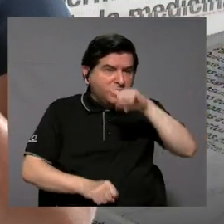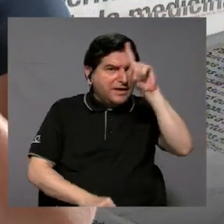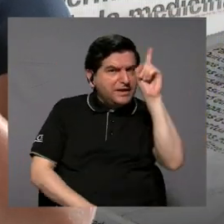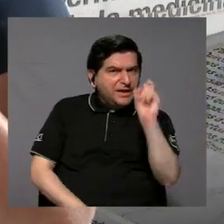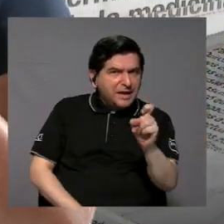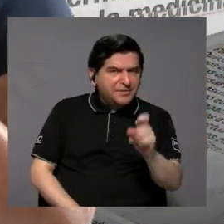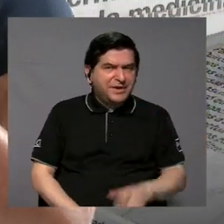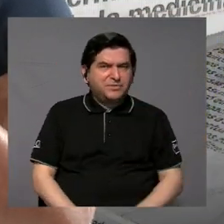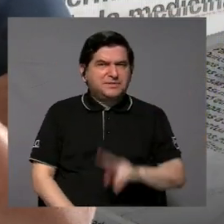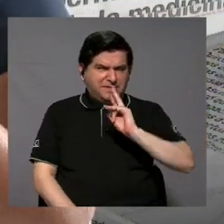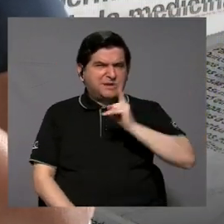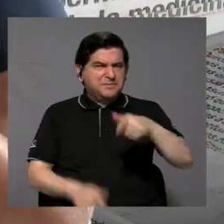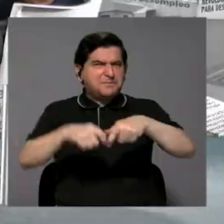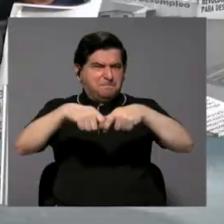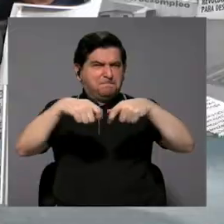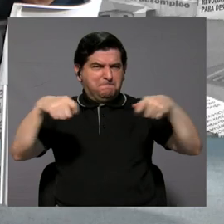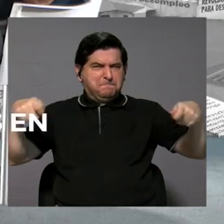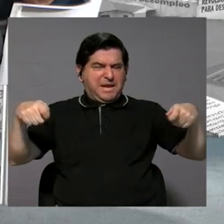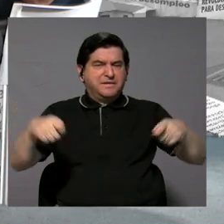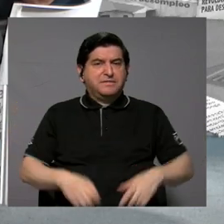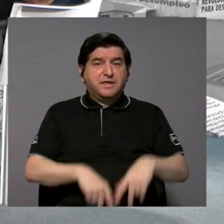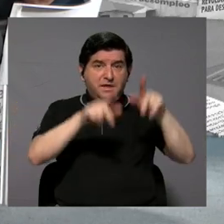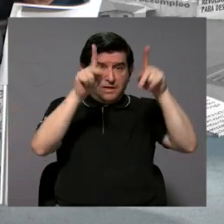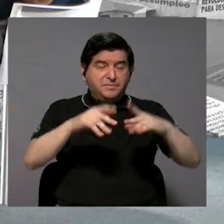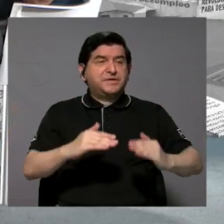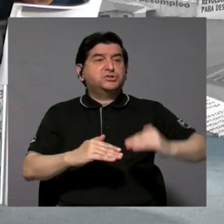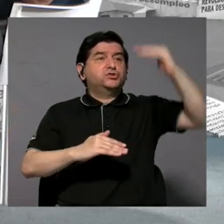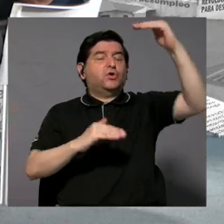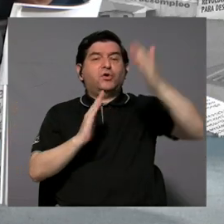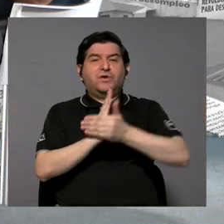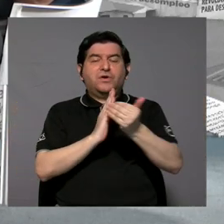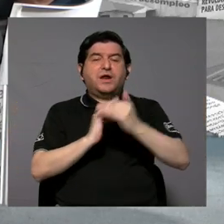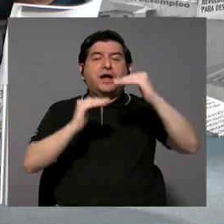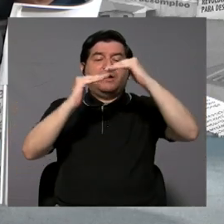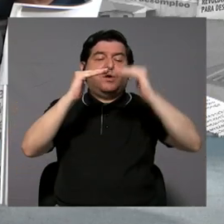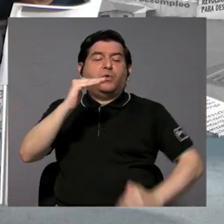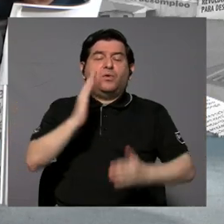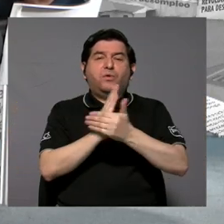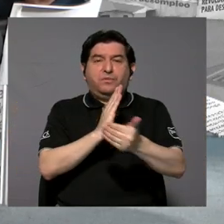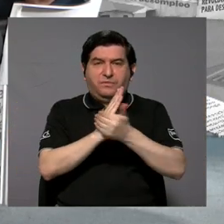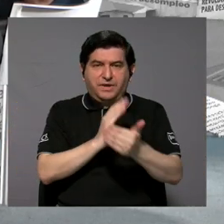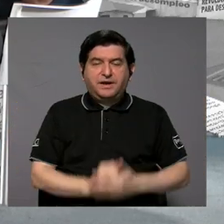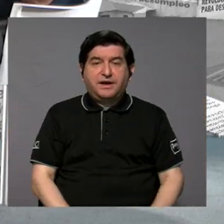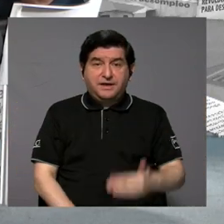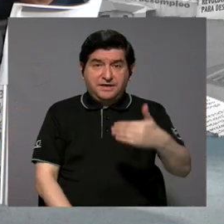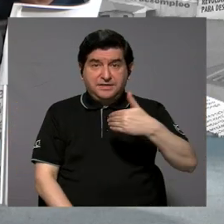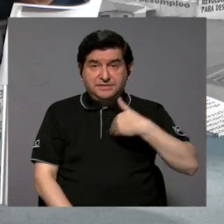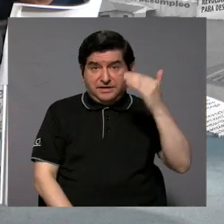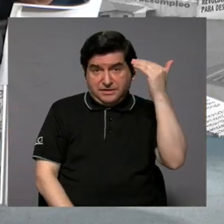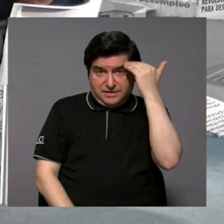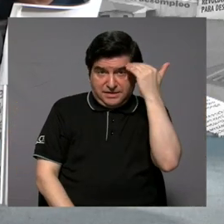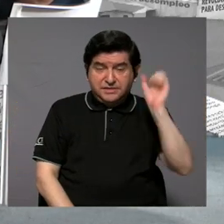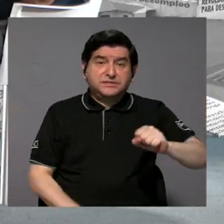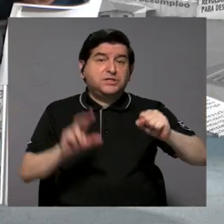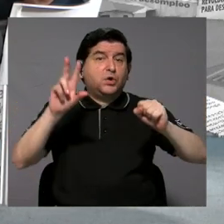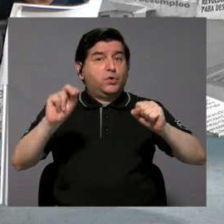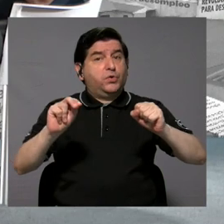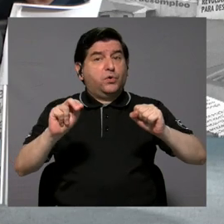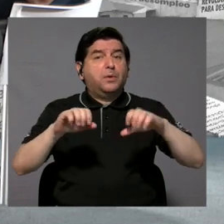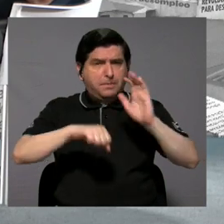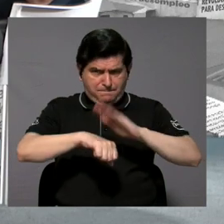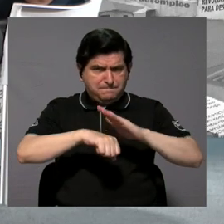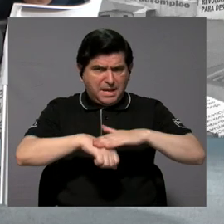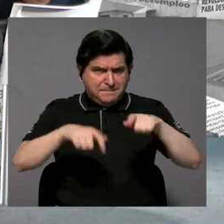medir entre personas de alta habilidad y baja habilidad o si tiene o no los conocimientos, ¿verdad?